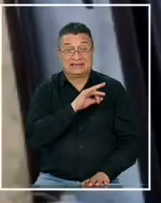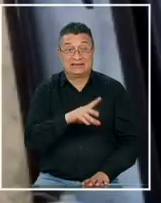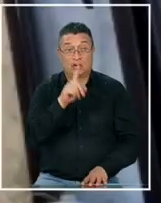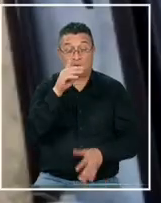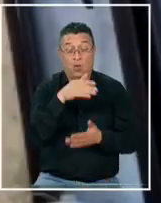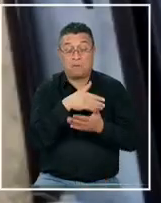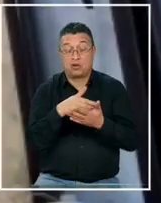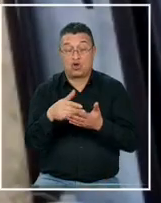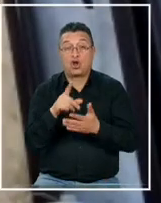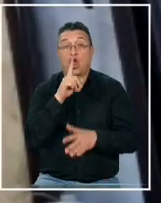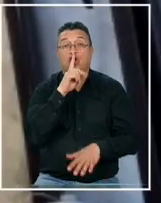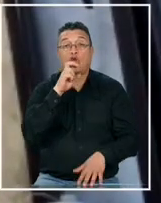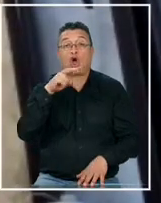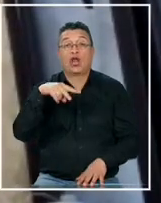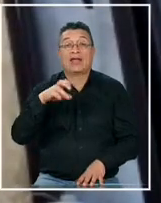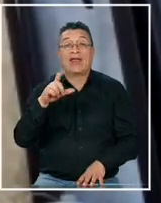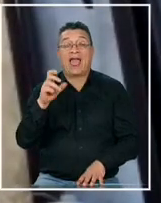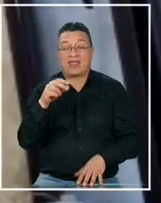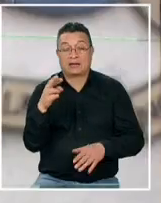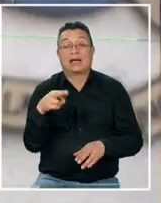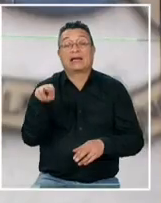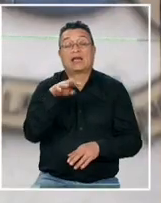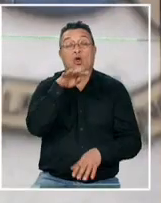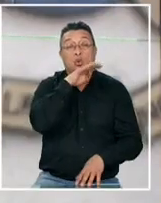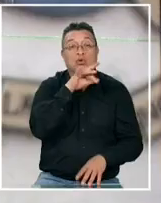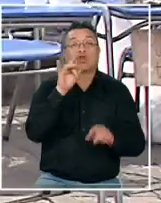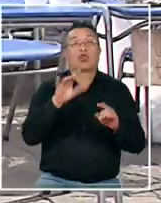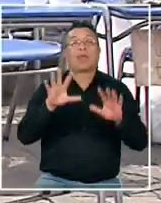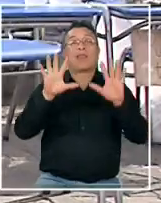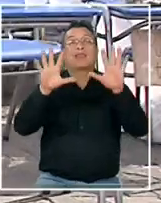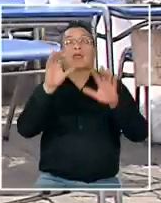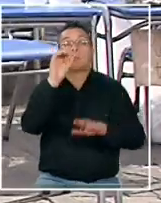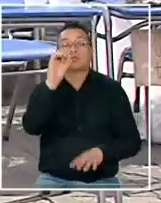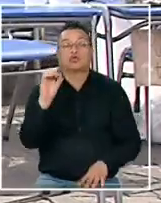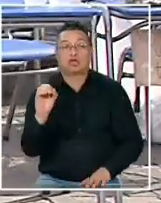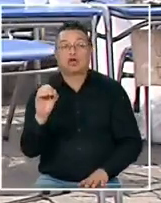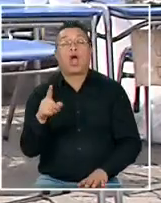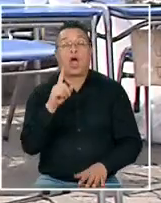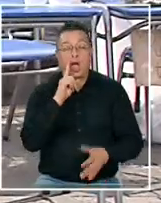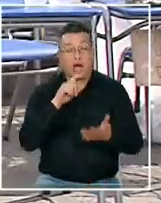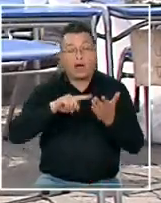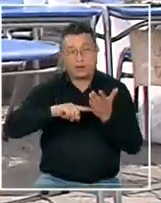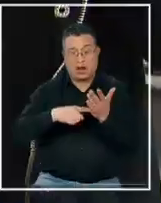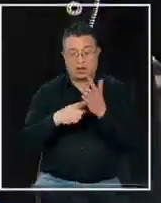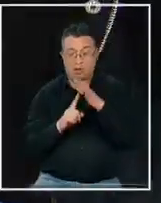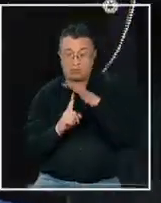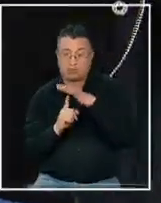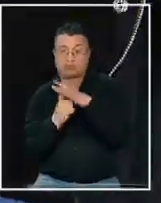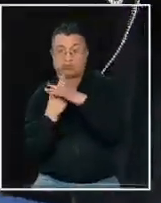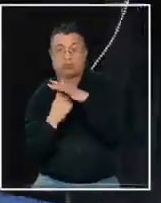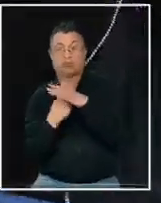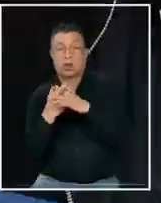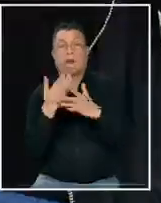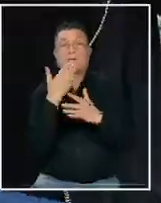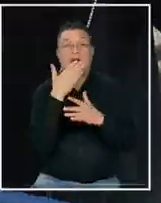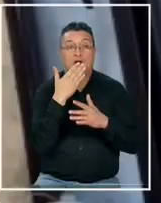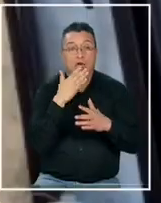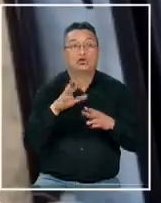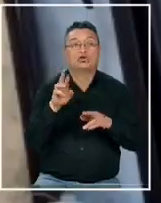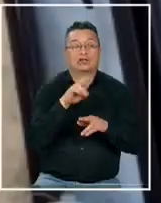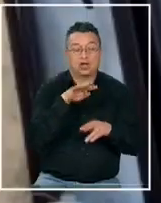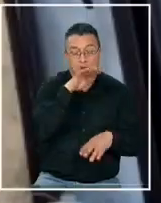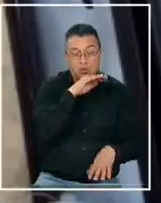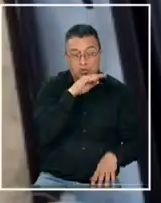toneladas de plástico de las cuales se recicla únicamente el 10% si bien existen tecnologías emergentes que nos permiten reciclar mejor el plástico